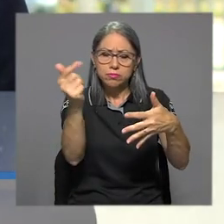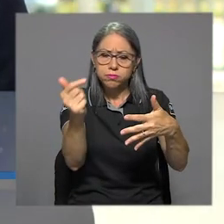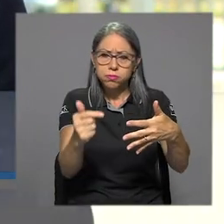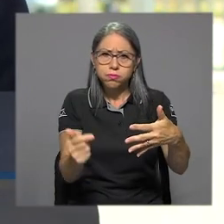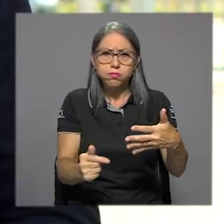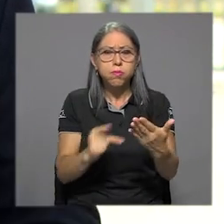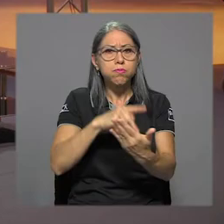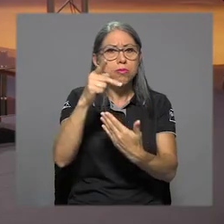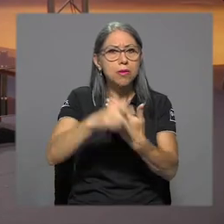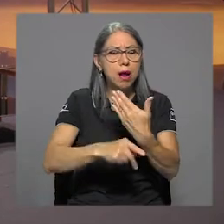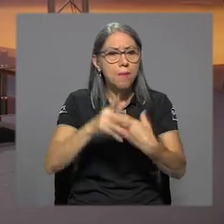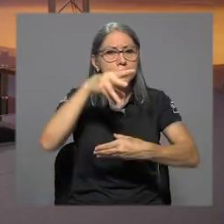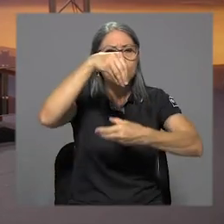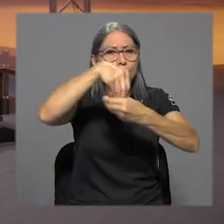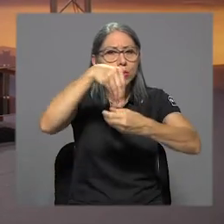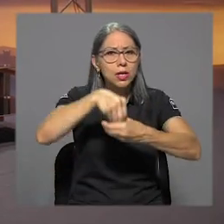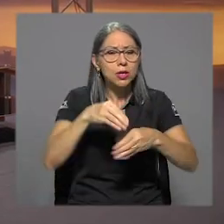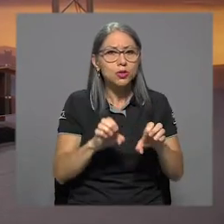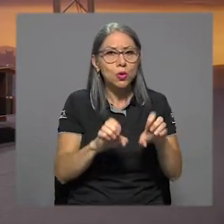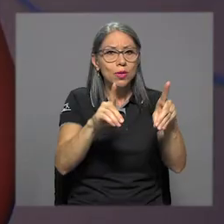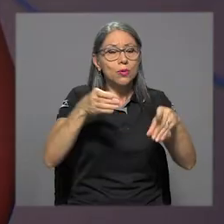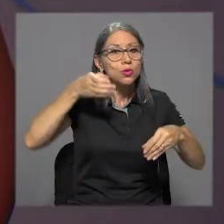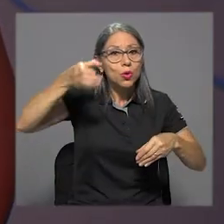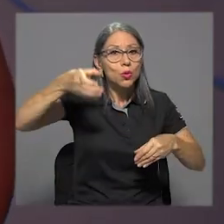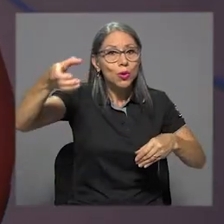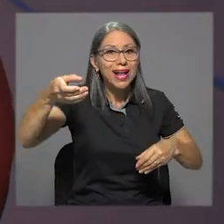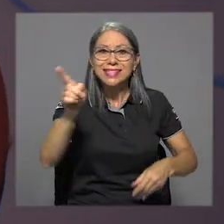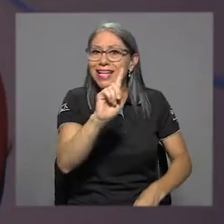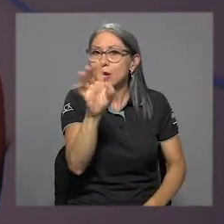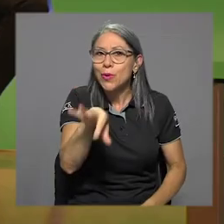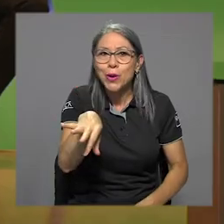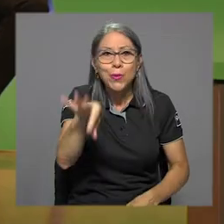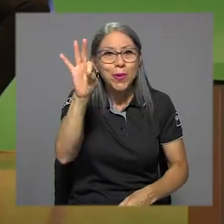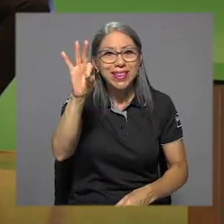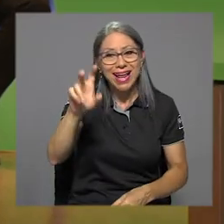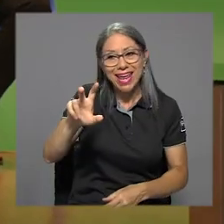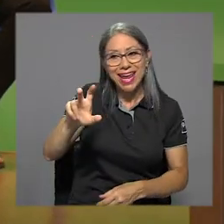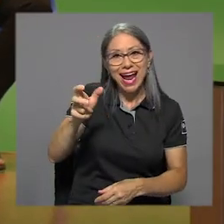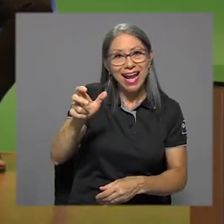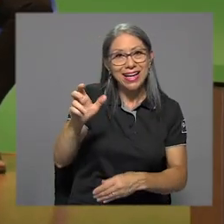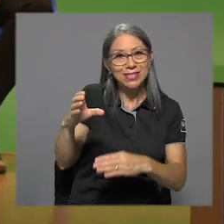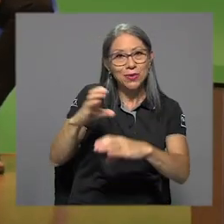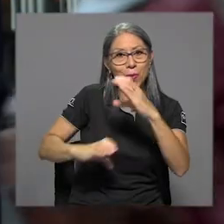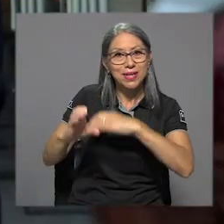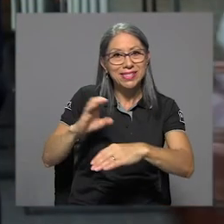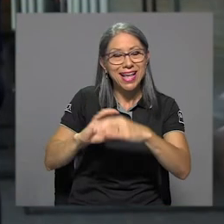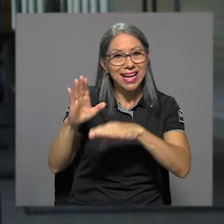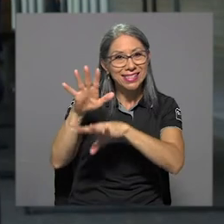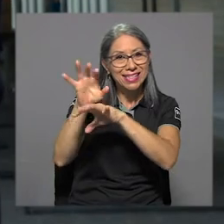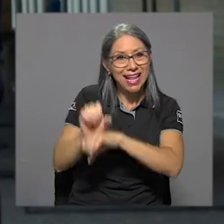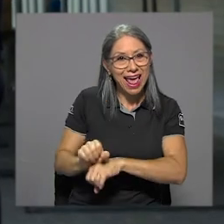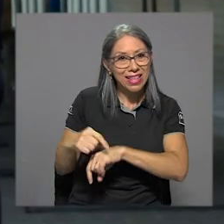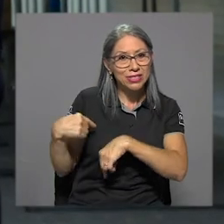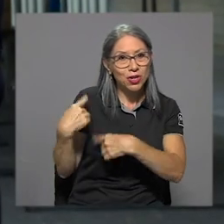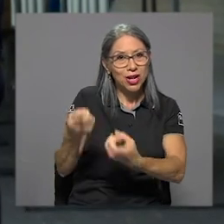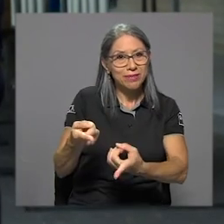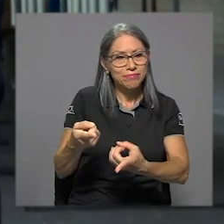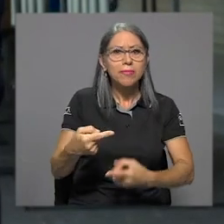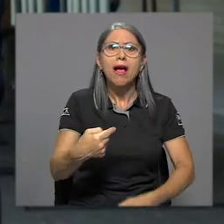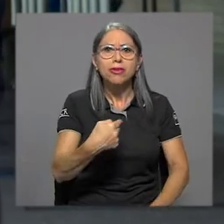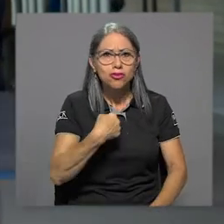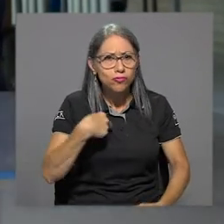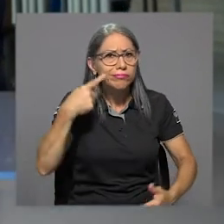de contenidos educativos y culturales que no se encuentran en la oferta tradicional de la televisión comercial. A mí me constan las